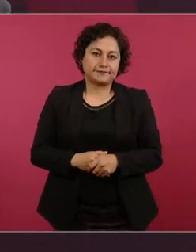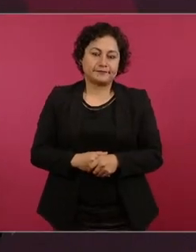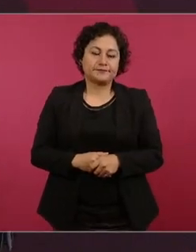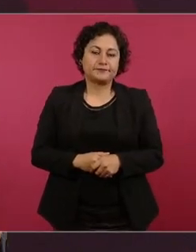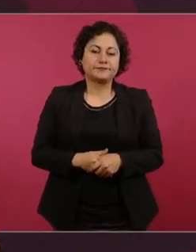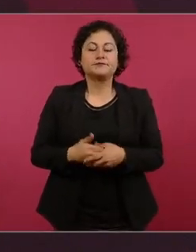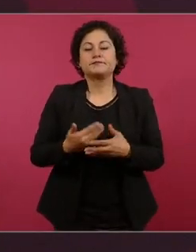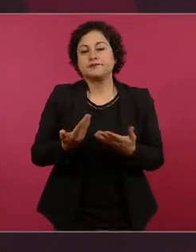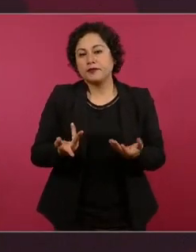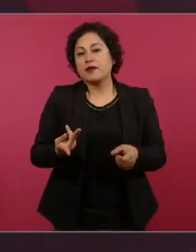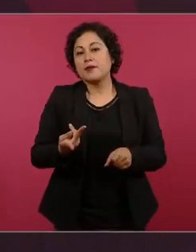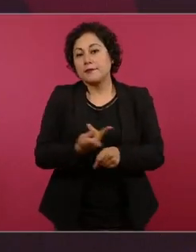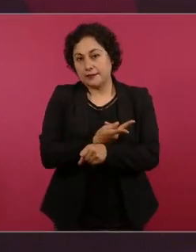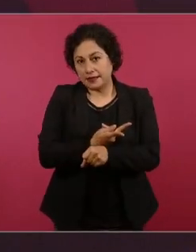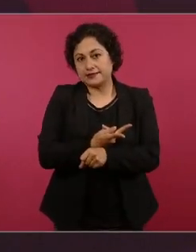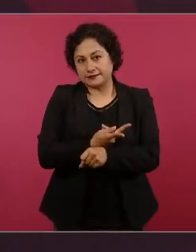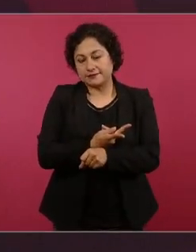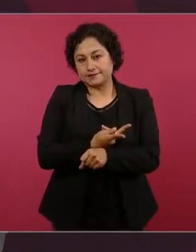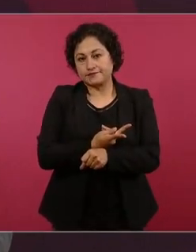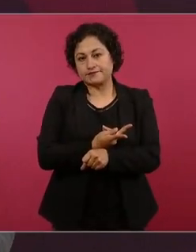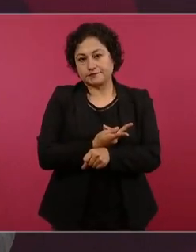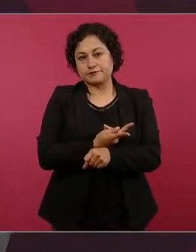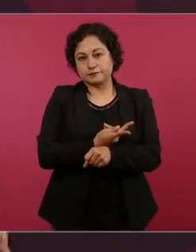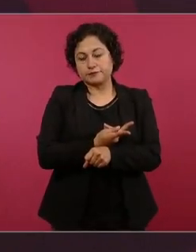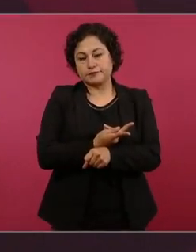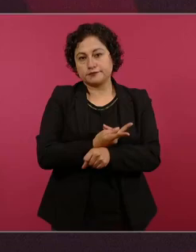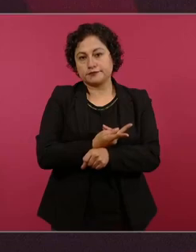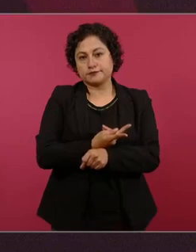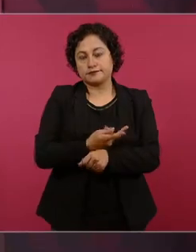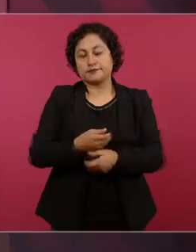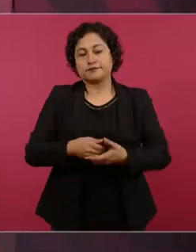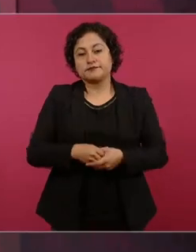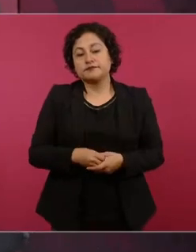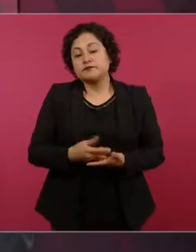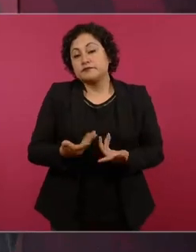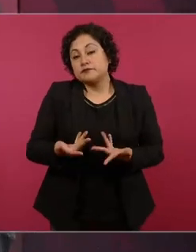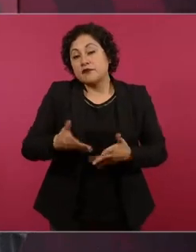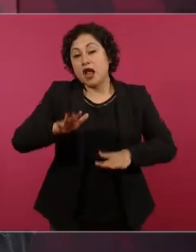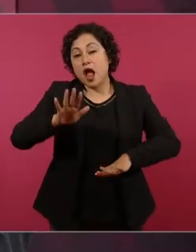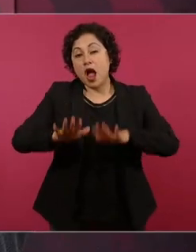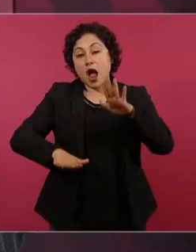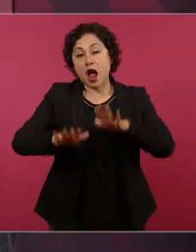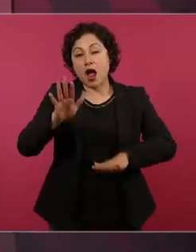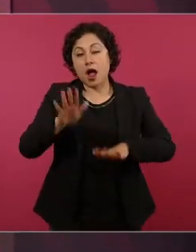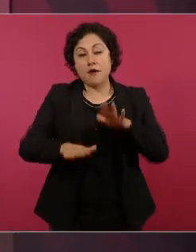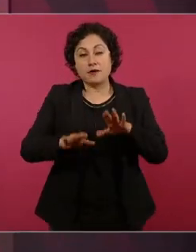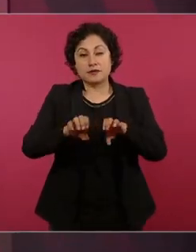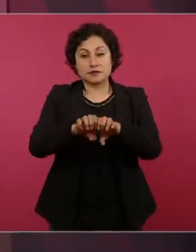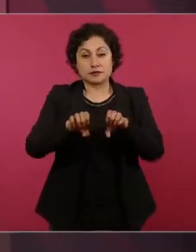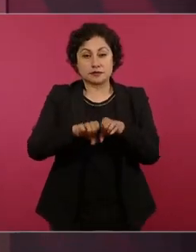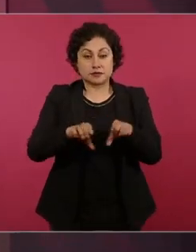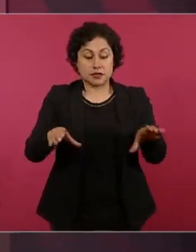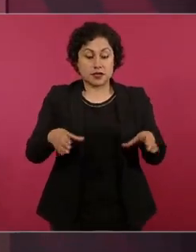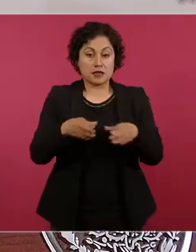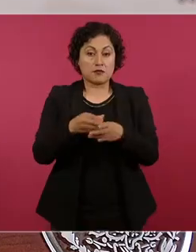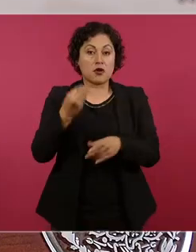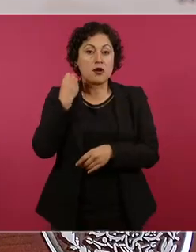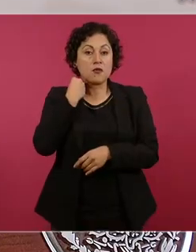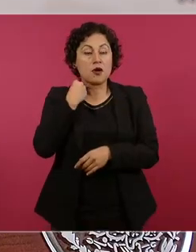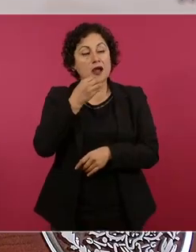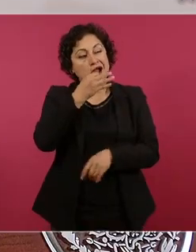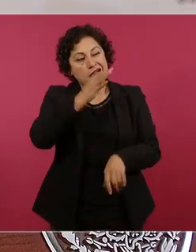el consejo a veces es espérate le podemos hacer de esta manera